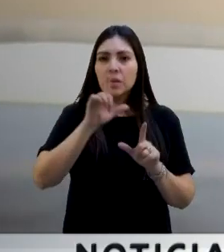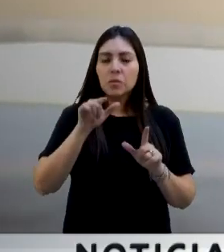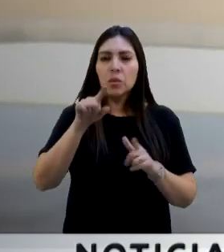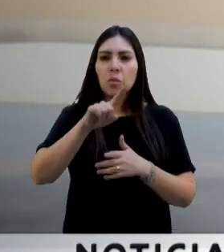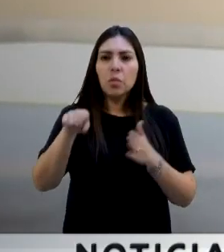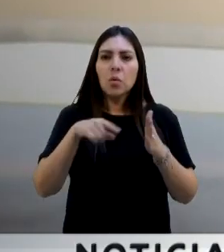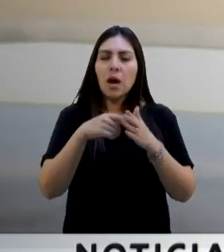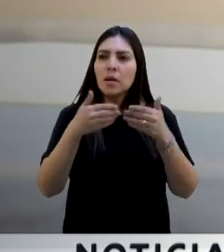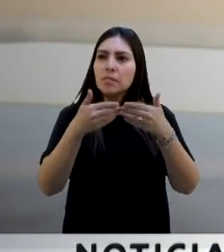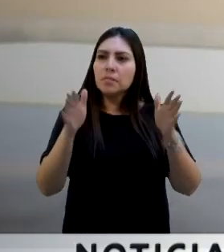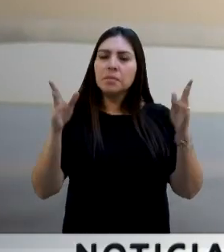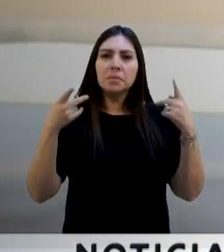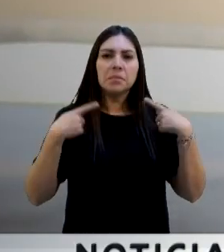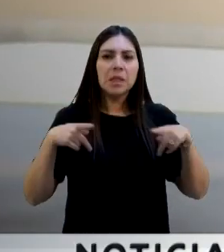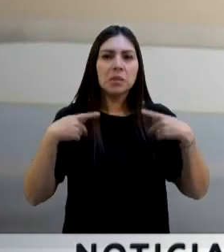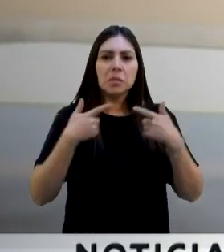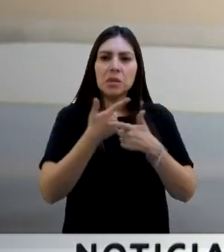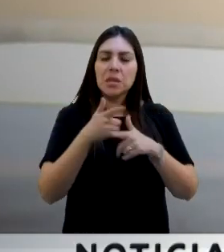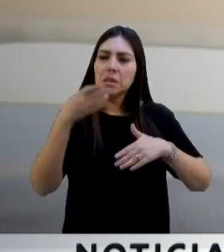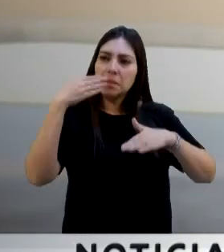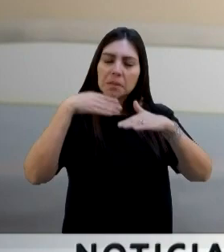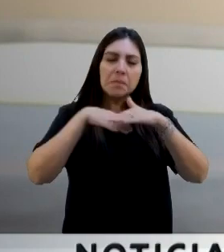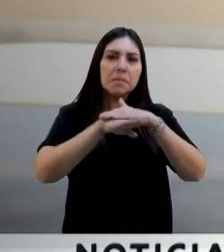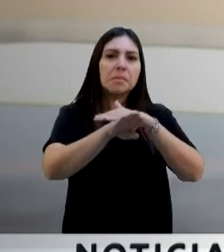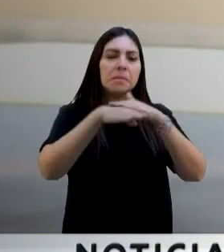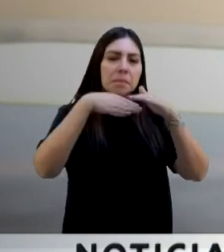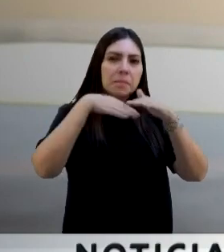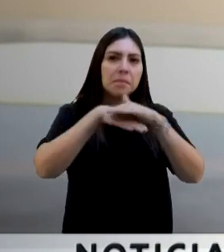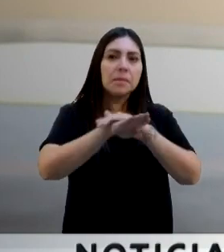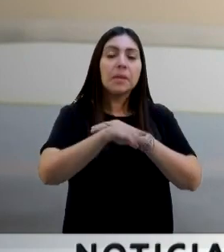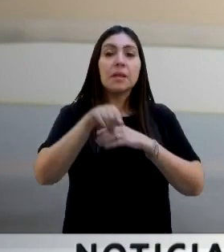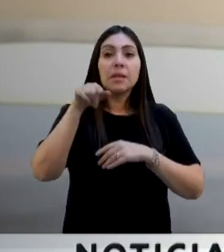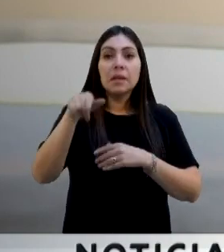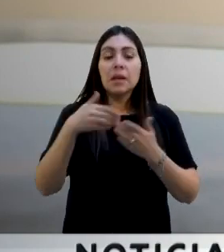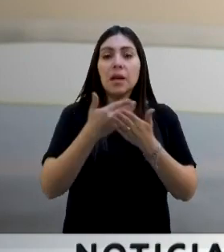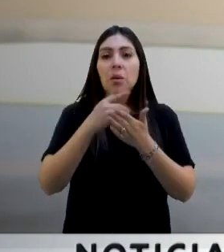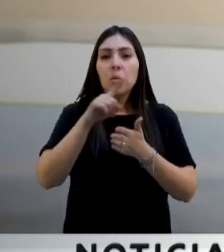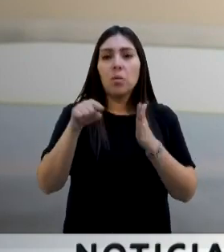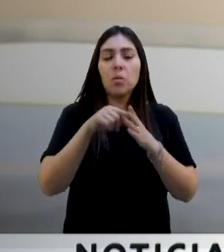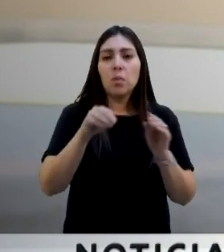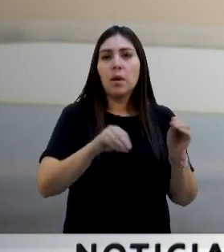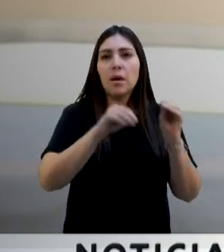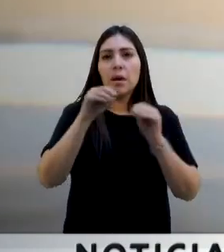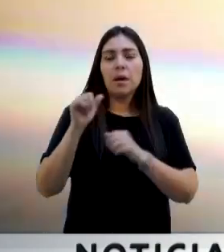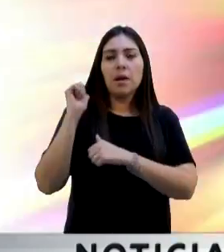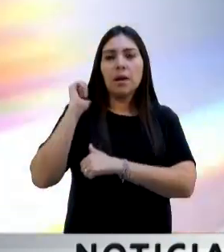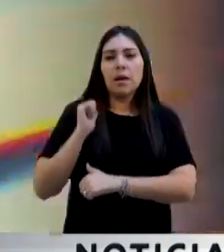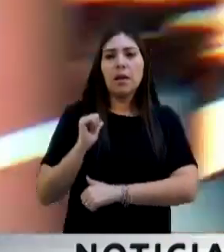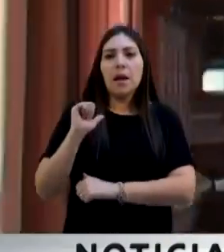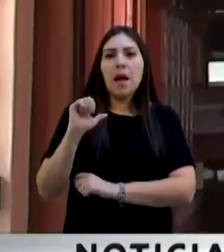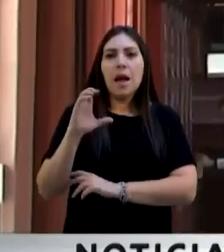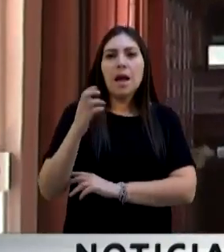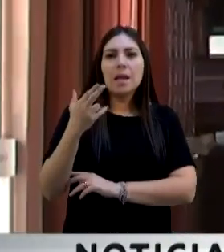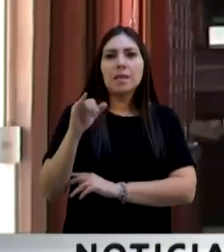y va a ser el repositorio del archivo histórico de la Cámara de Diputados.